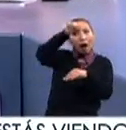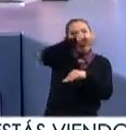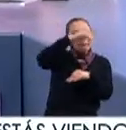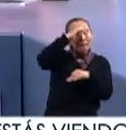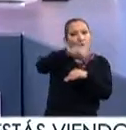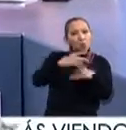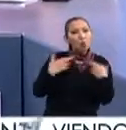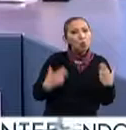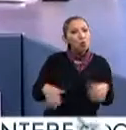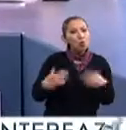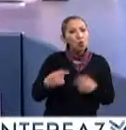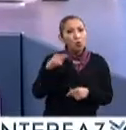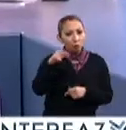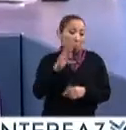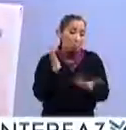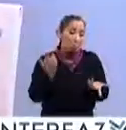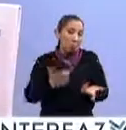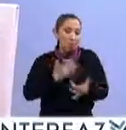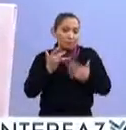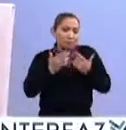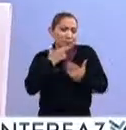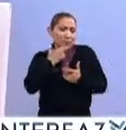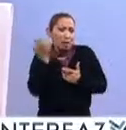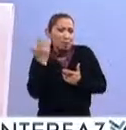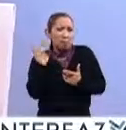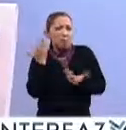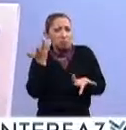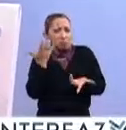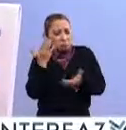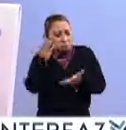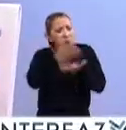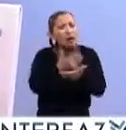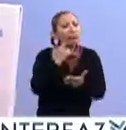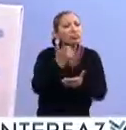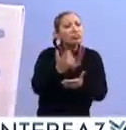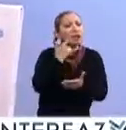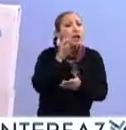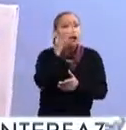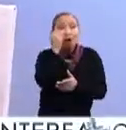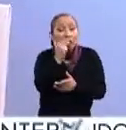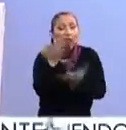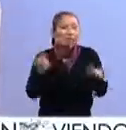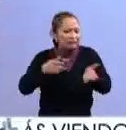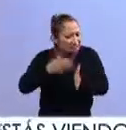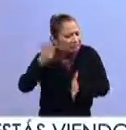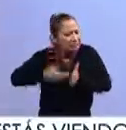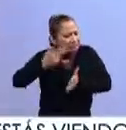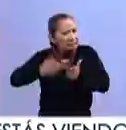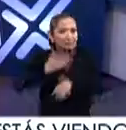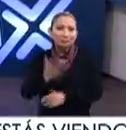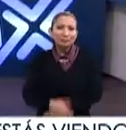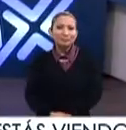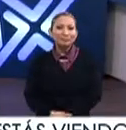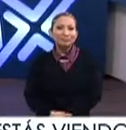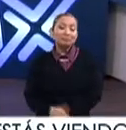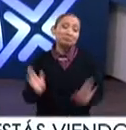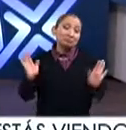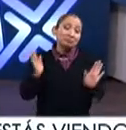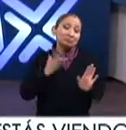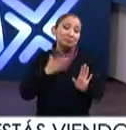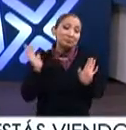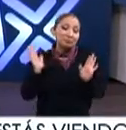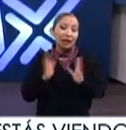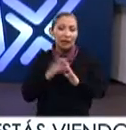nuestro país y, bueno, que se arriesguen, que se postulen, que intenten, y si no se puede, que sigan. Y, bueno,